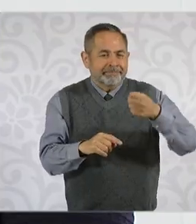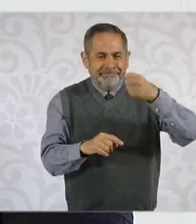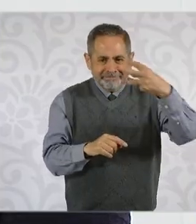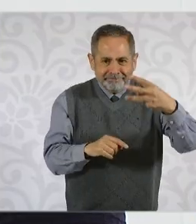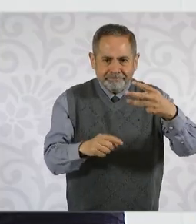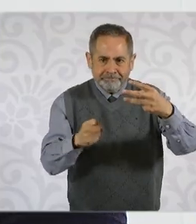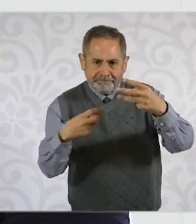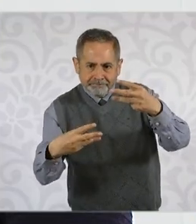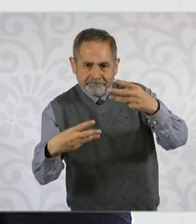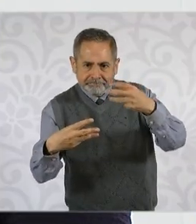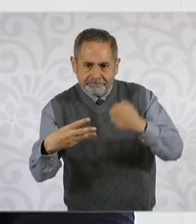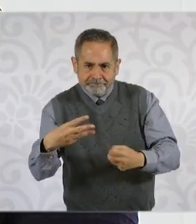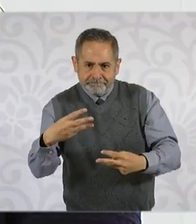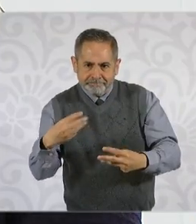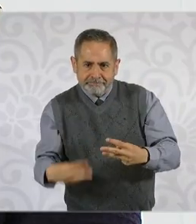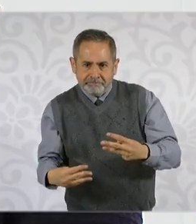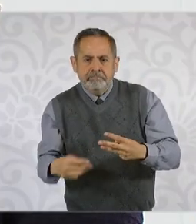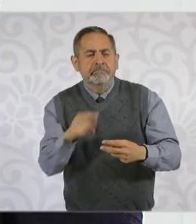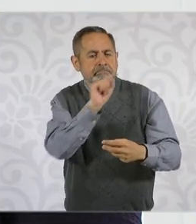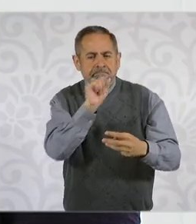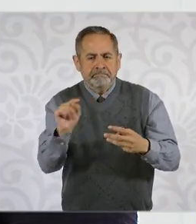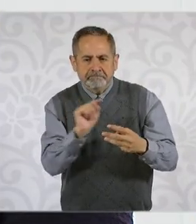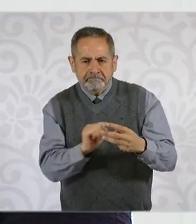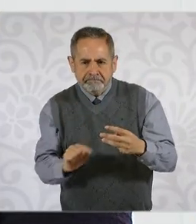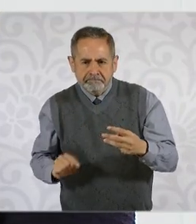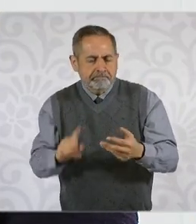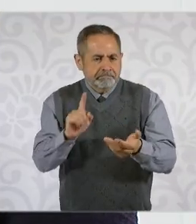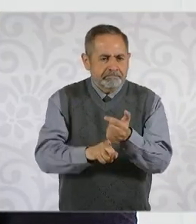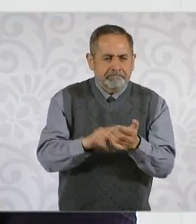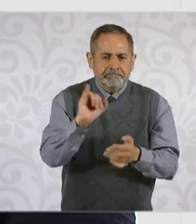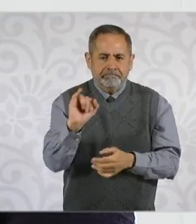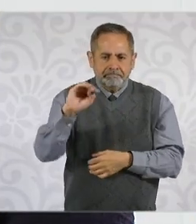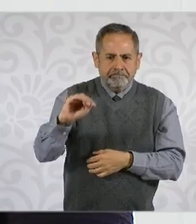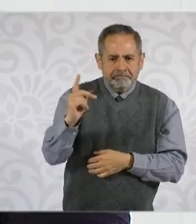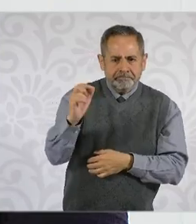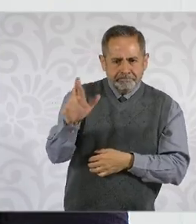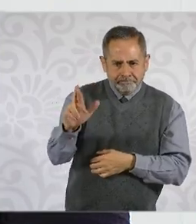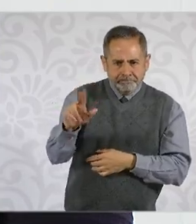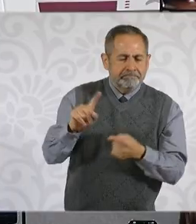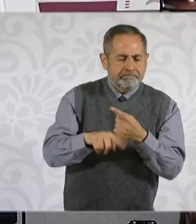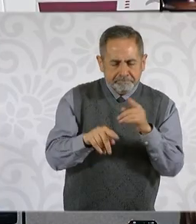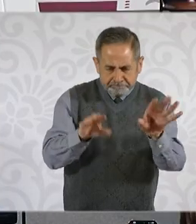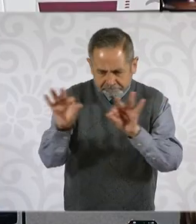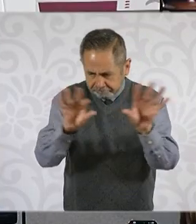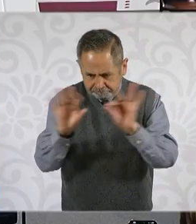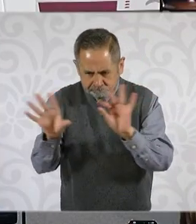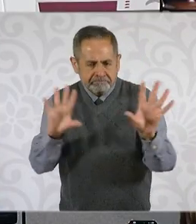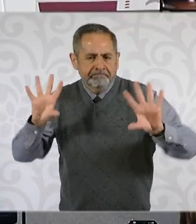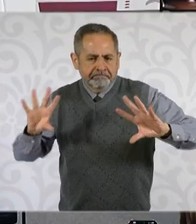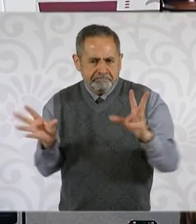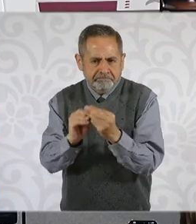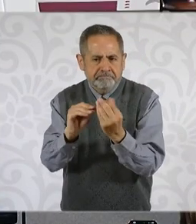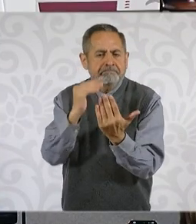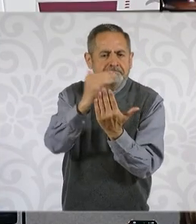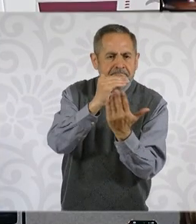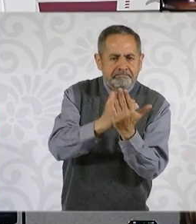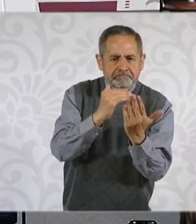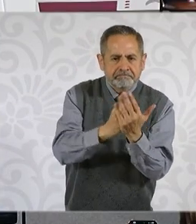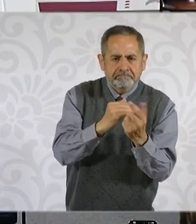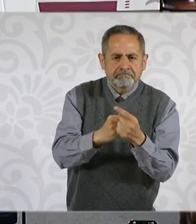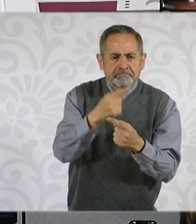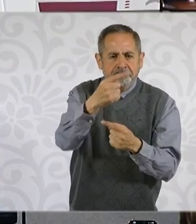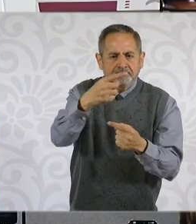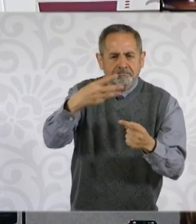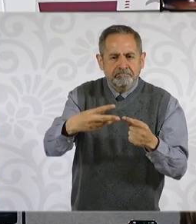se hizo un nuevo sorteo finalmente para ajustar la lista seleccionada exactamente